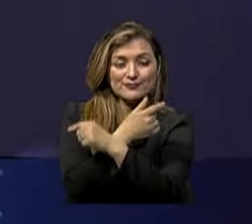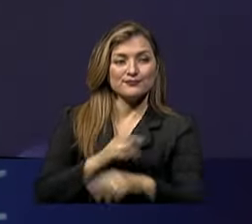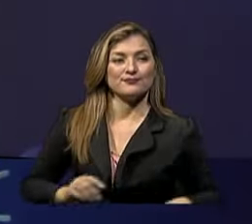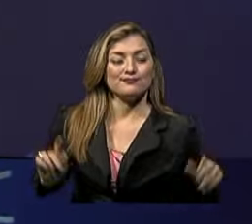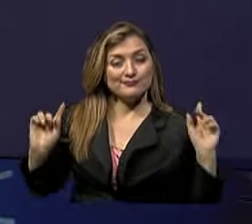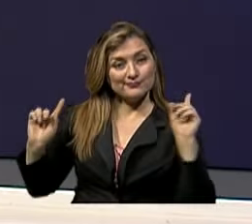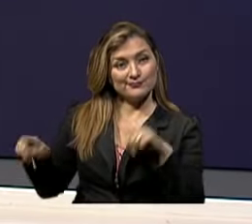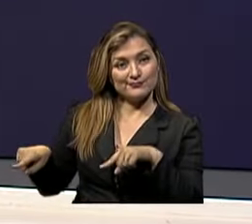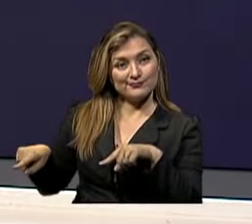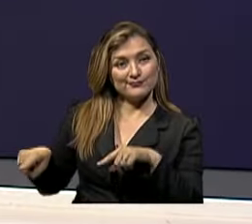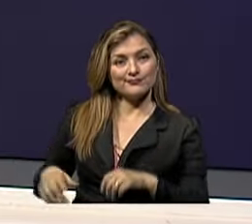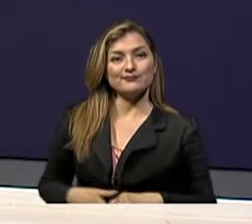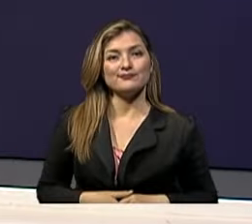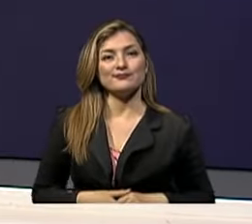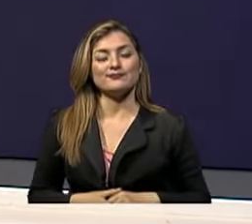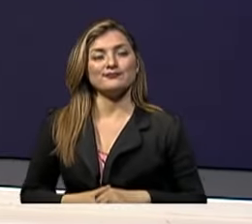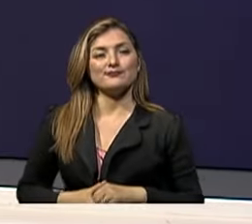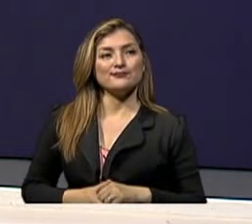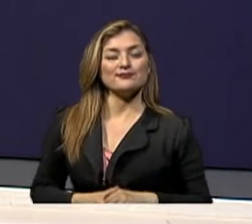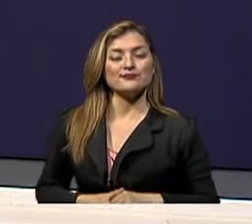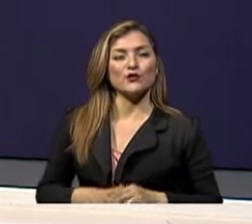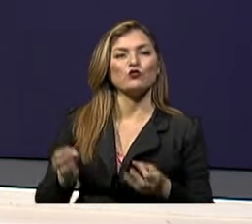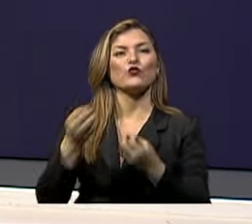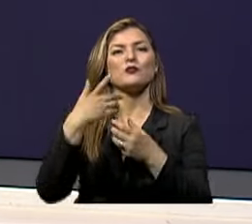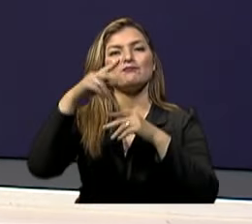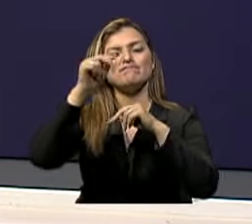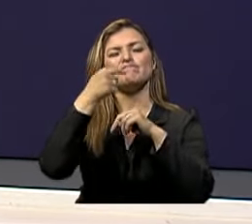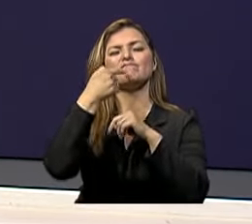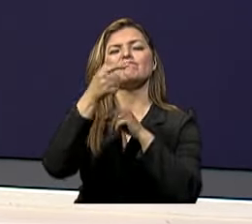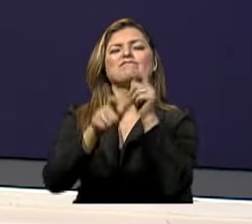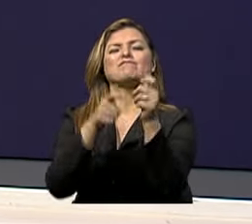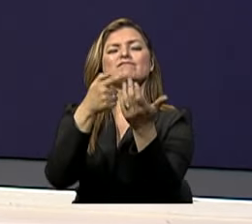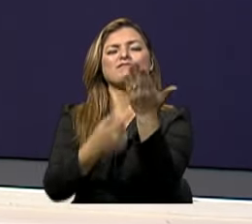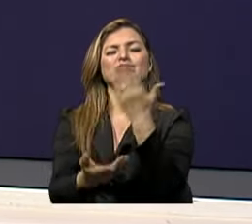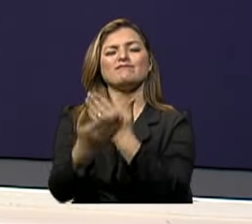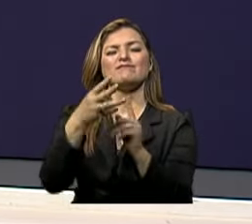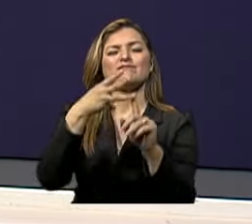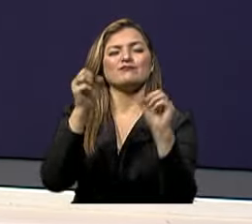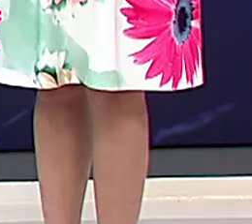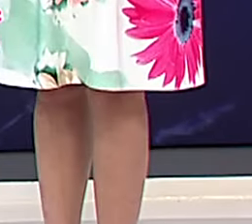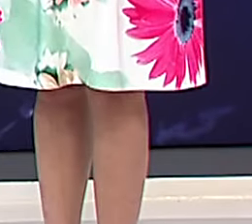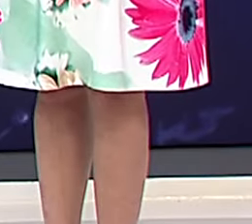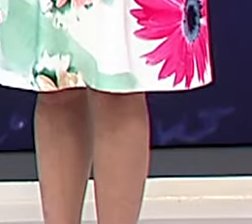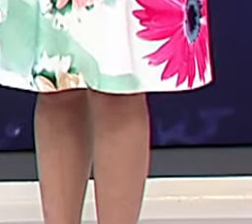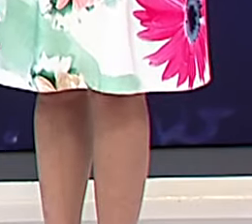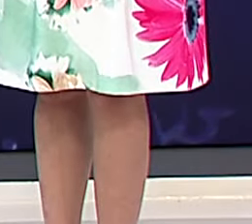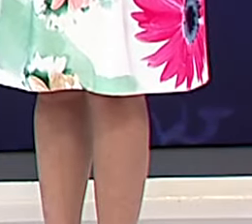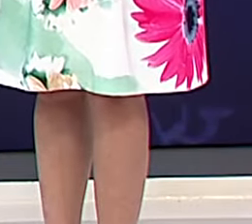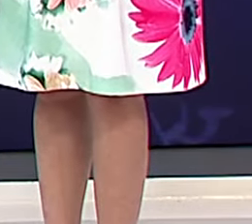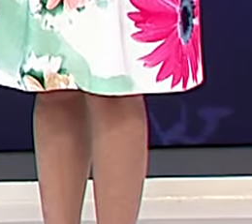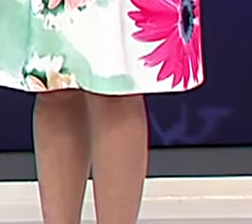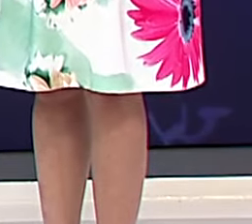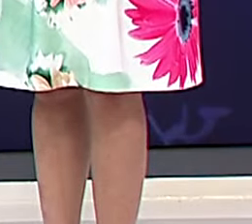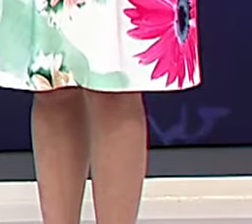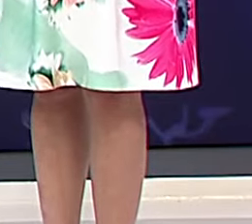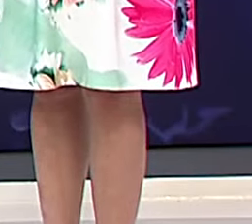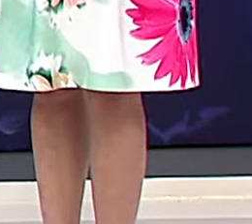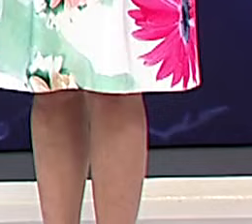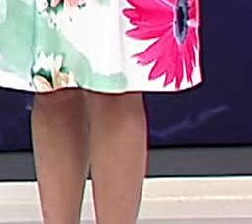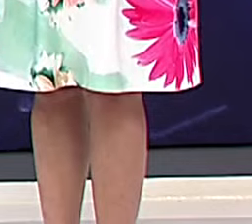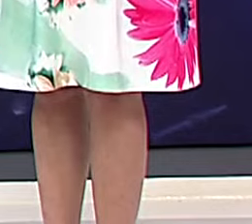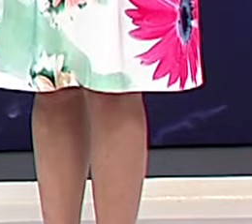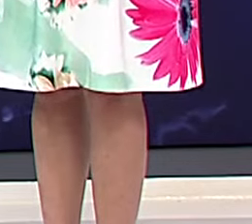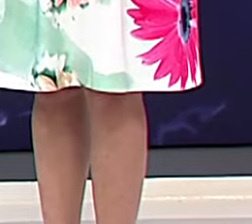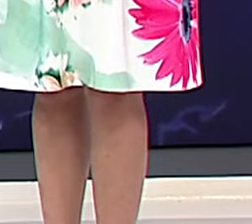Mundo Salud Michelle Cuéntanos ¿Qué nos dice la gente A través de las redes sociales? Esteban, amigos televidentes Veamos